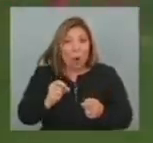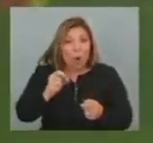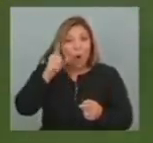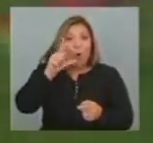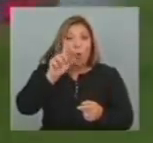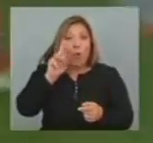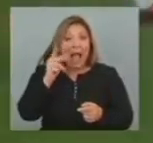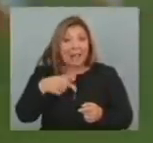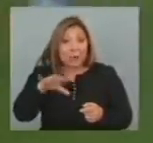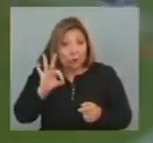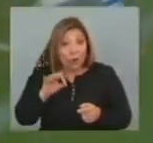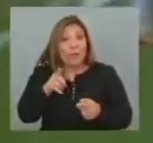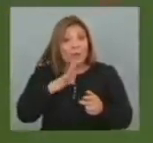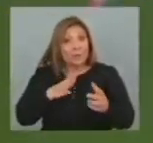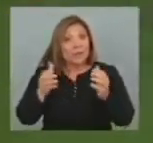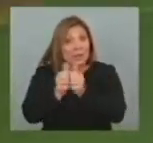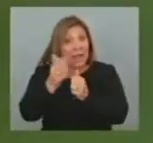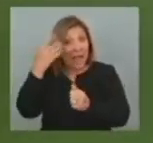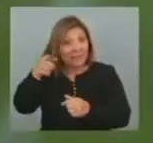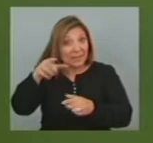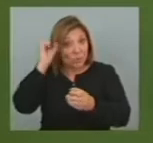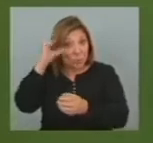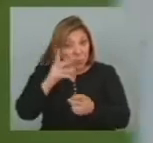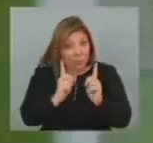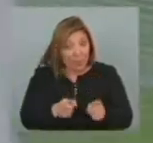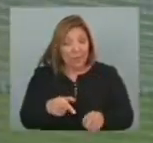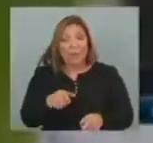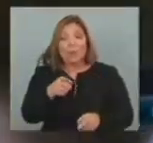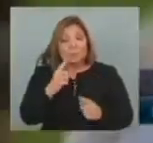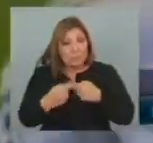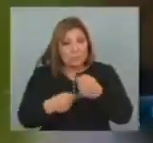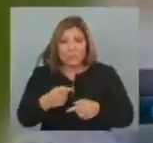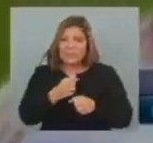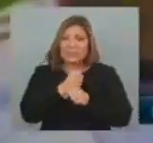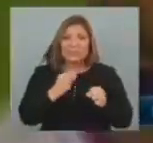2 a 0 Victoria Ganó la Real Y sigue en la UEFA Champions League